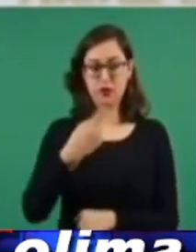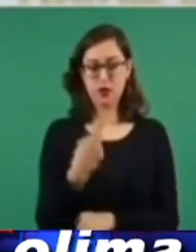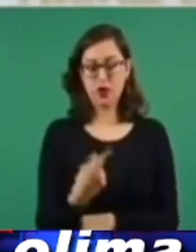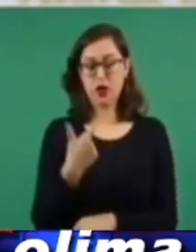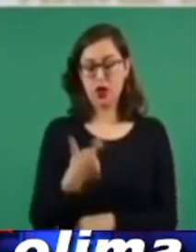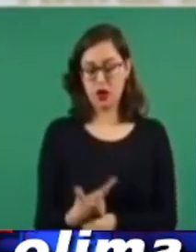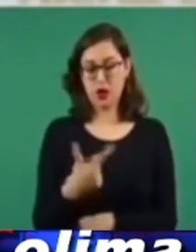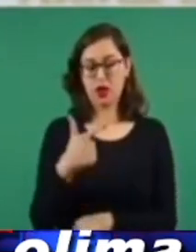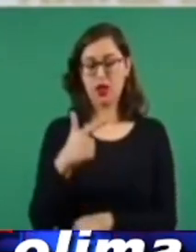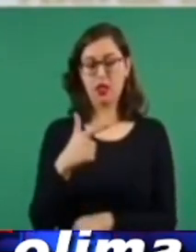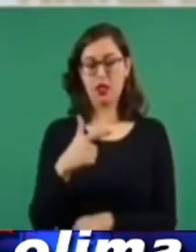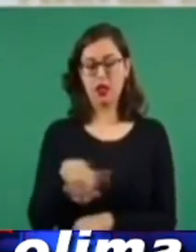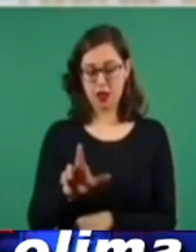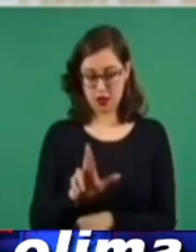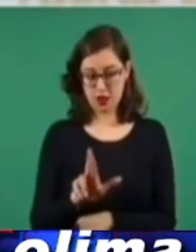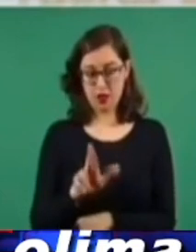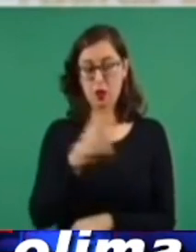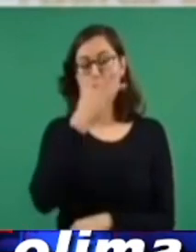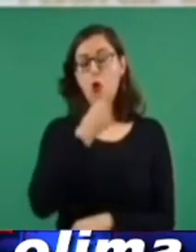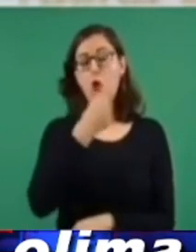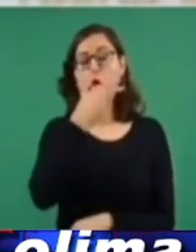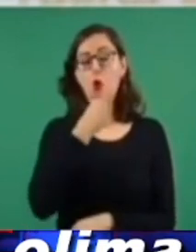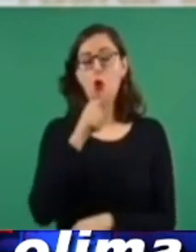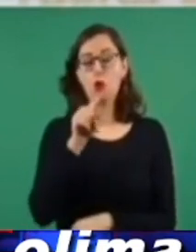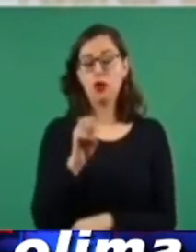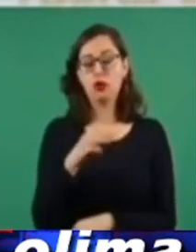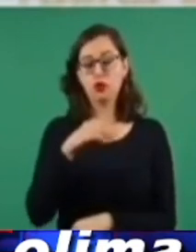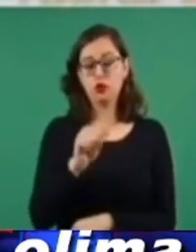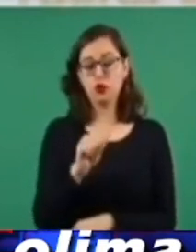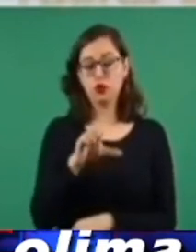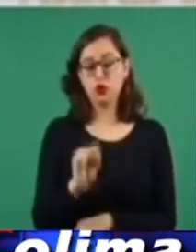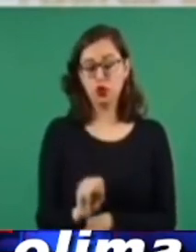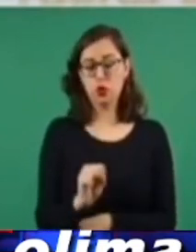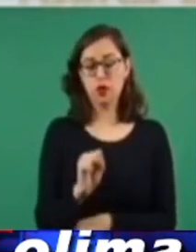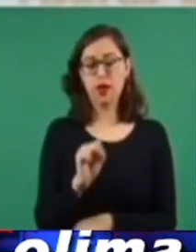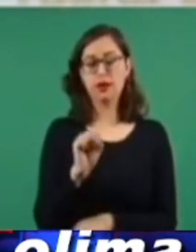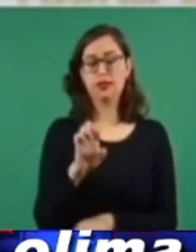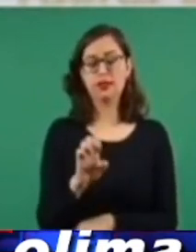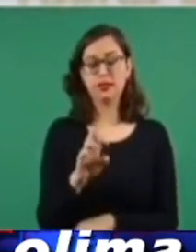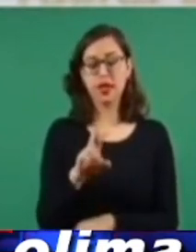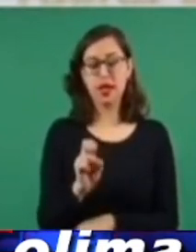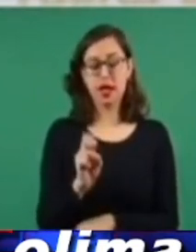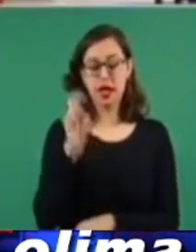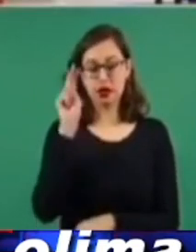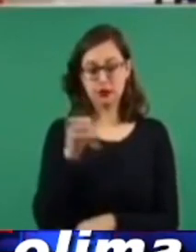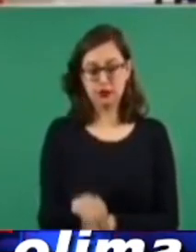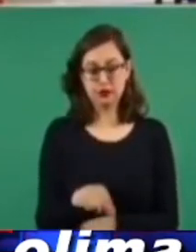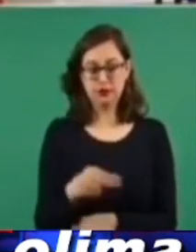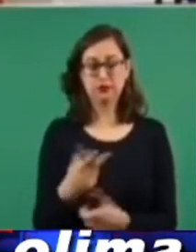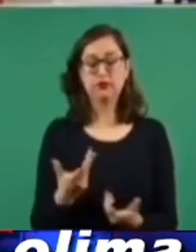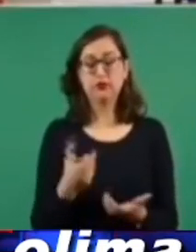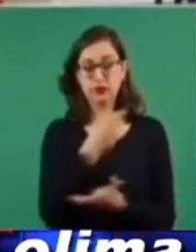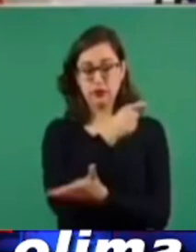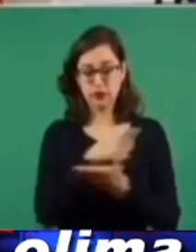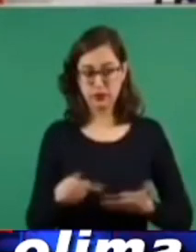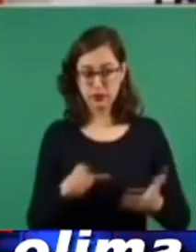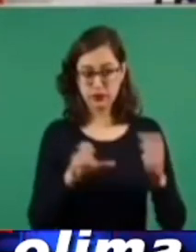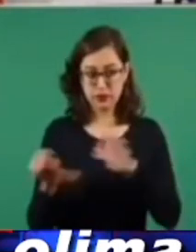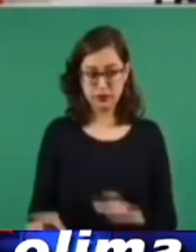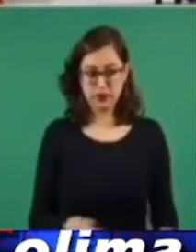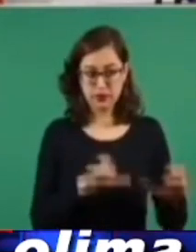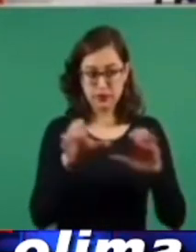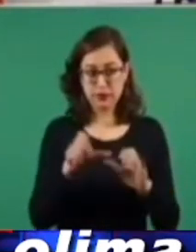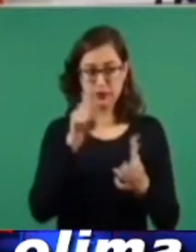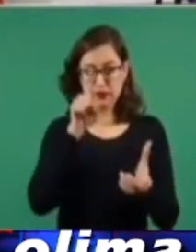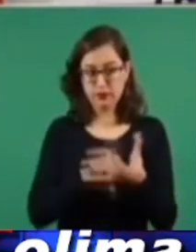particularmente con el licenciado Tomás Serón de Lucio, director en jefe de la Agencia de Investigación Criminal, el software Pegasus,